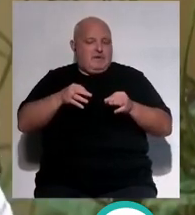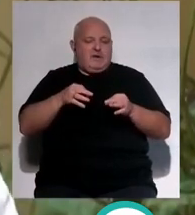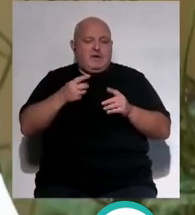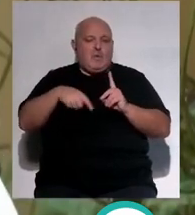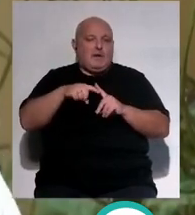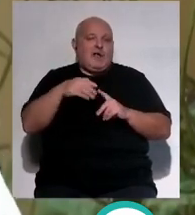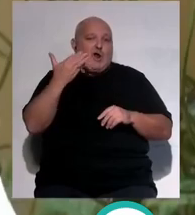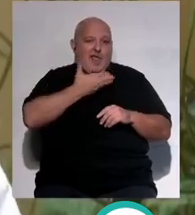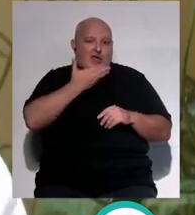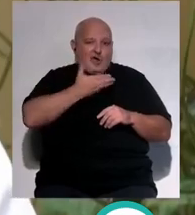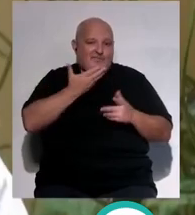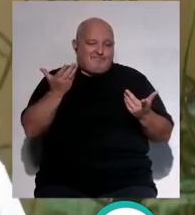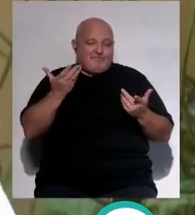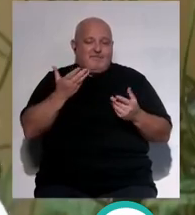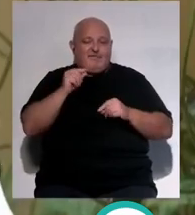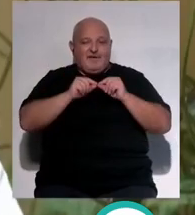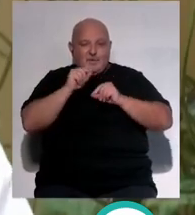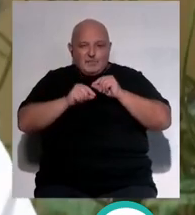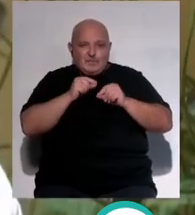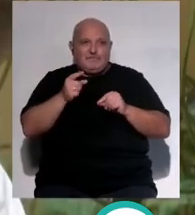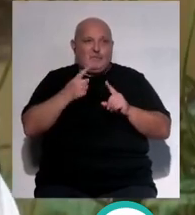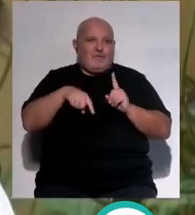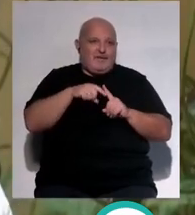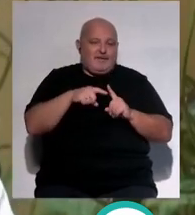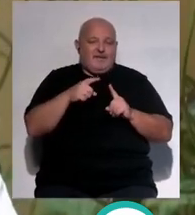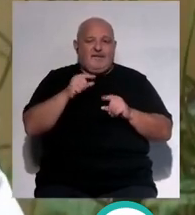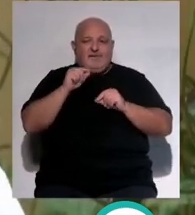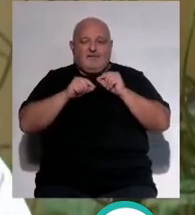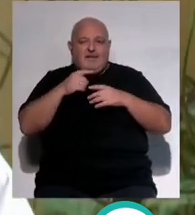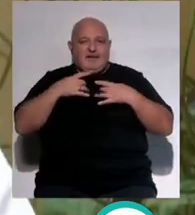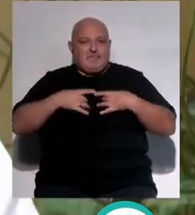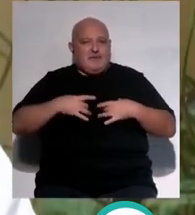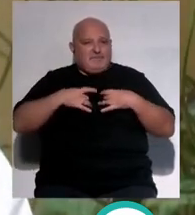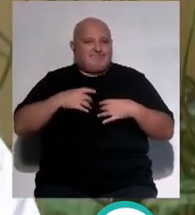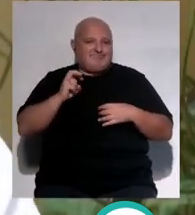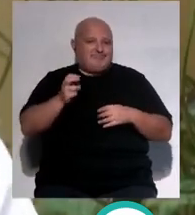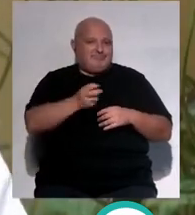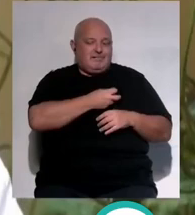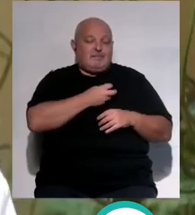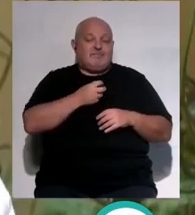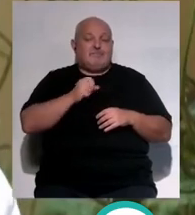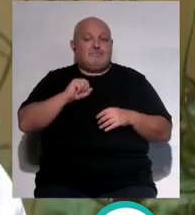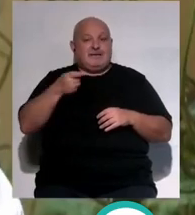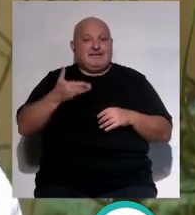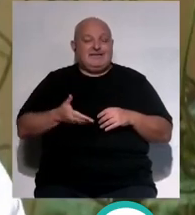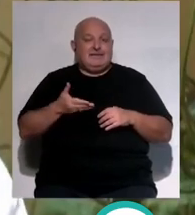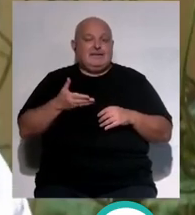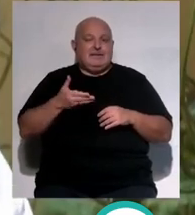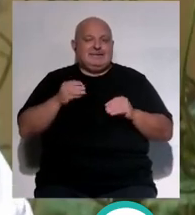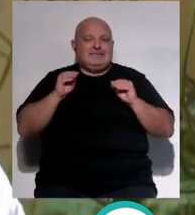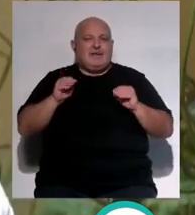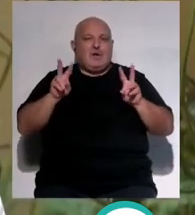la vuelta al cone, la vuelta a los virus, la vuelta a las infecciones respiratorias y la más importante que queremos